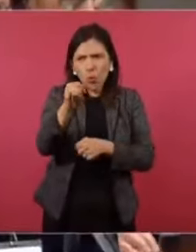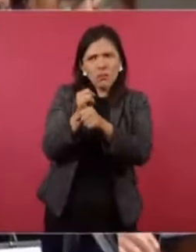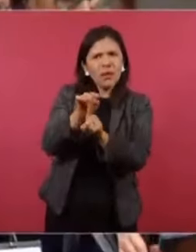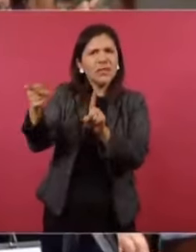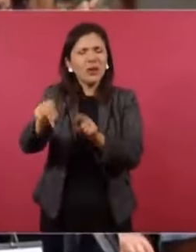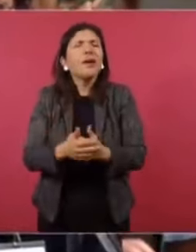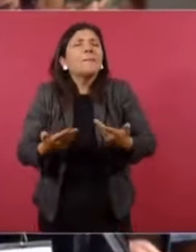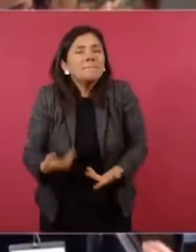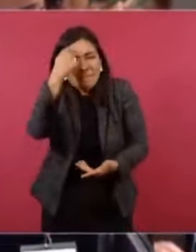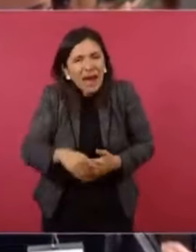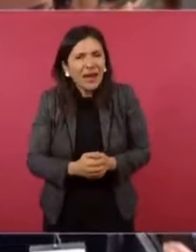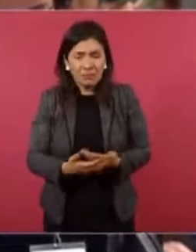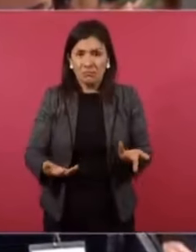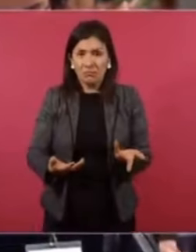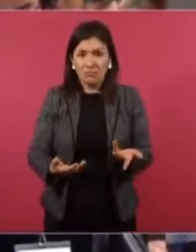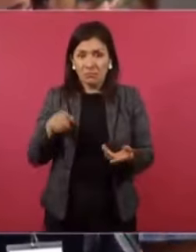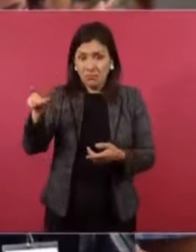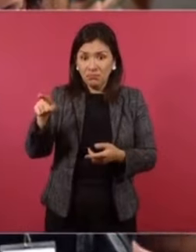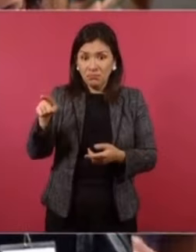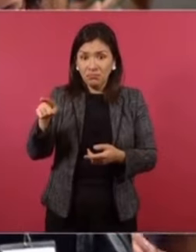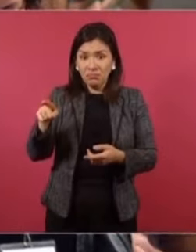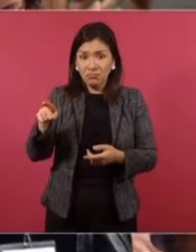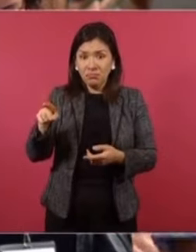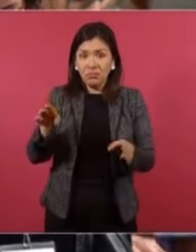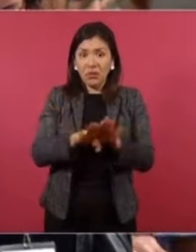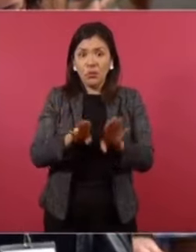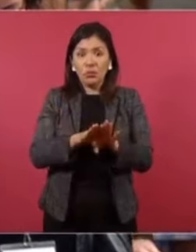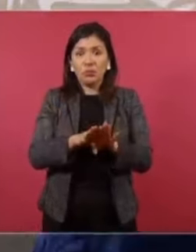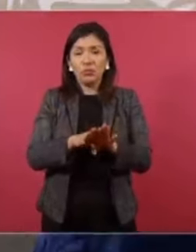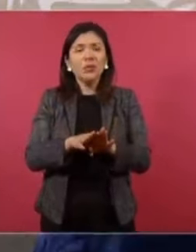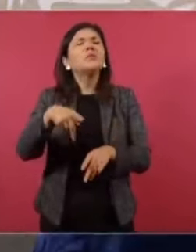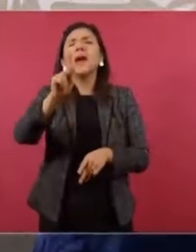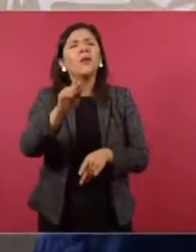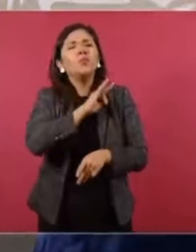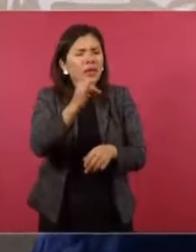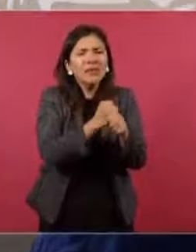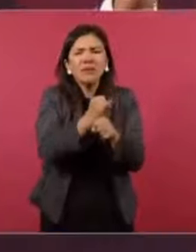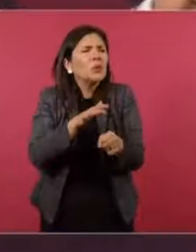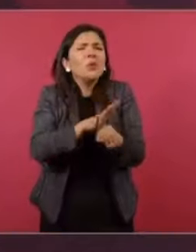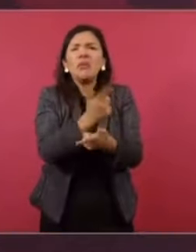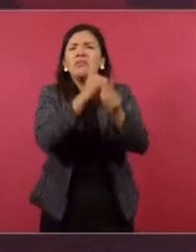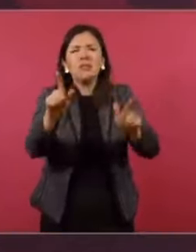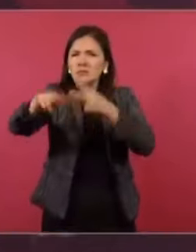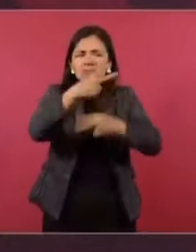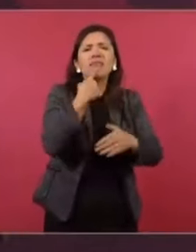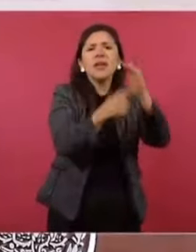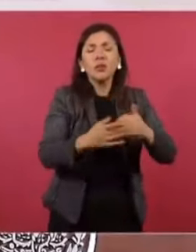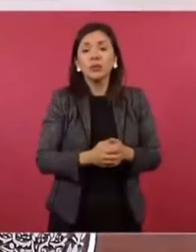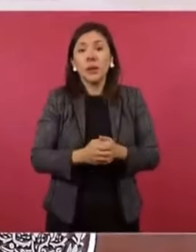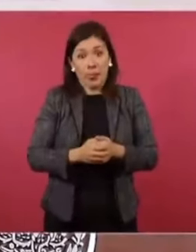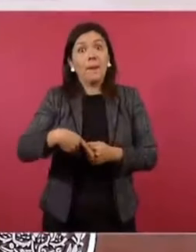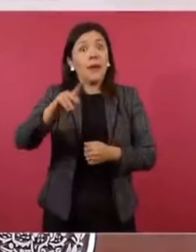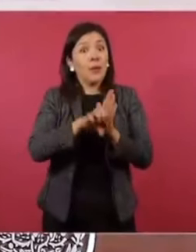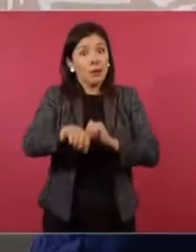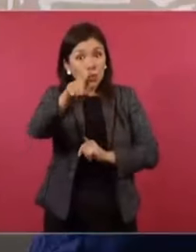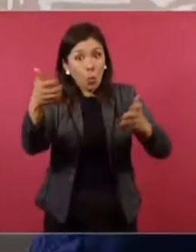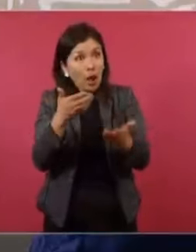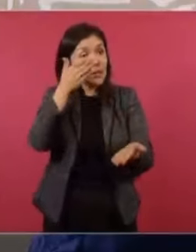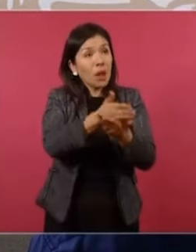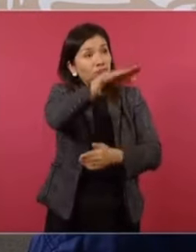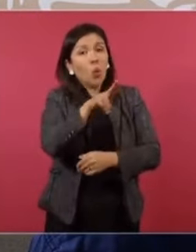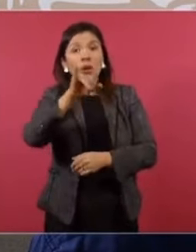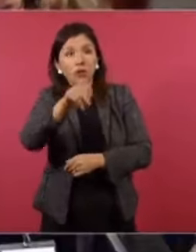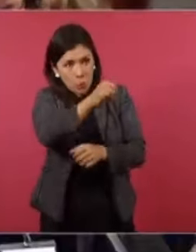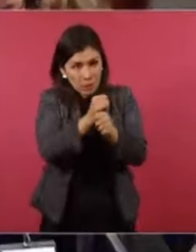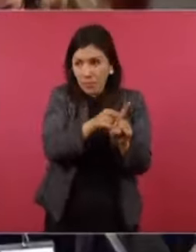lo investiga? ¿Para qué? ¿Cómo que para qué? Ese Amilcar, ¿sabe qué? Pero cualquiera puede hacer la investigación, presentar una denuncia. Y mire que un roso sería para usted que la hiciera a usted. No,